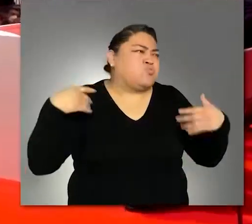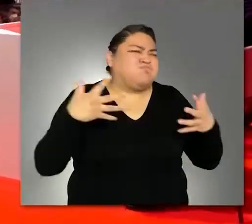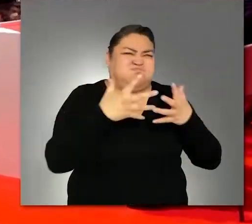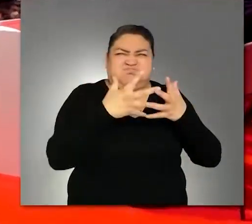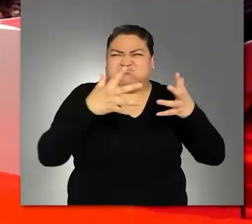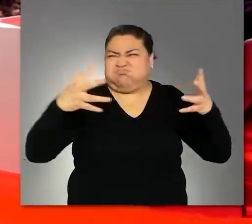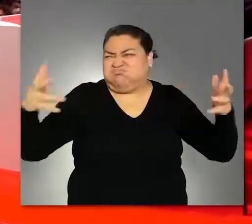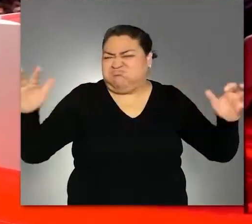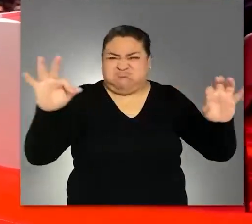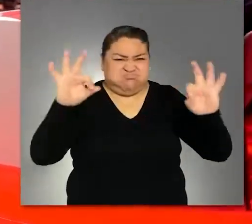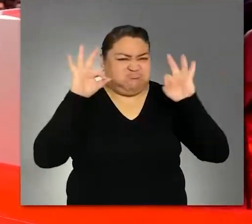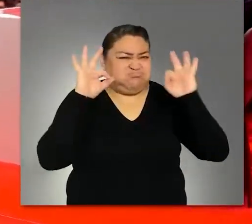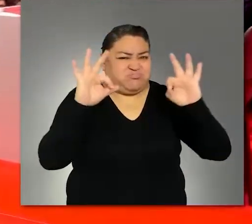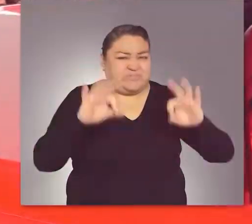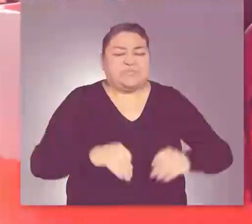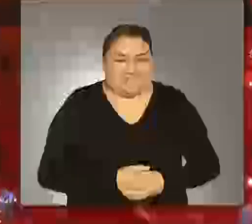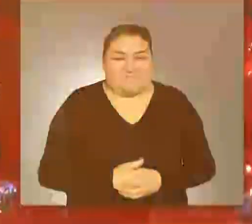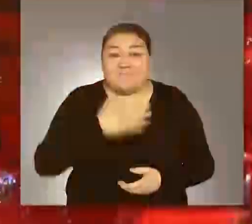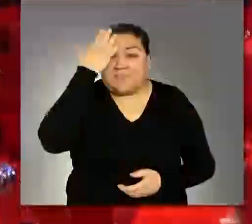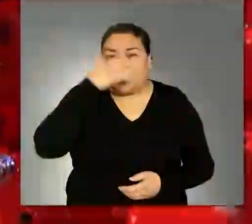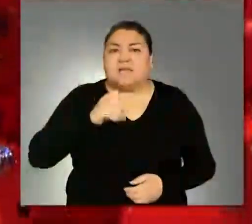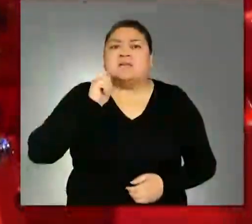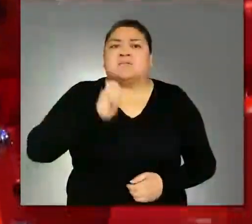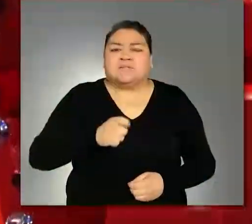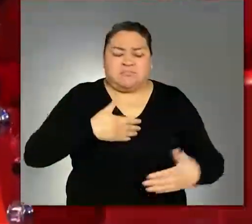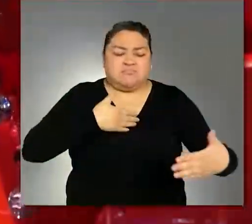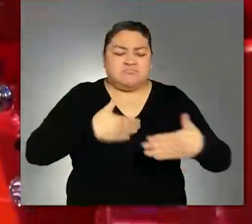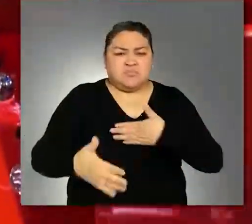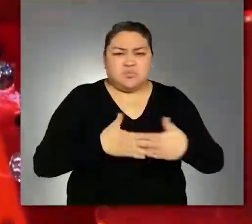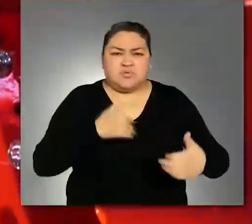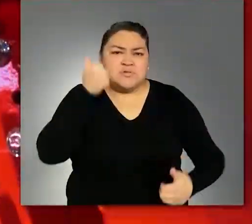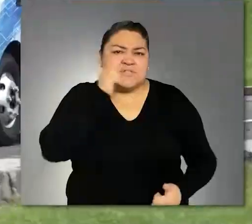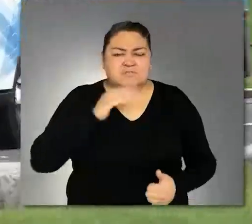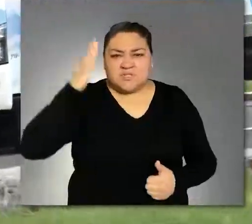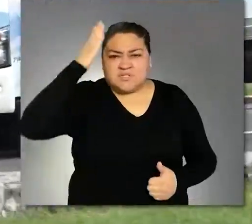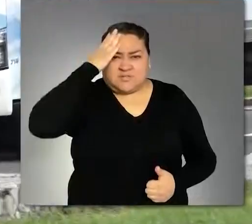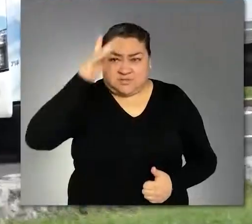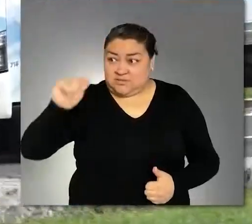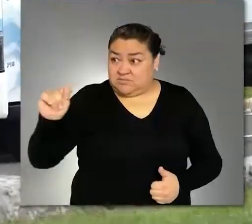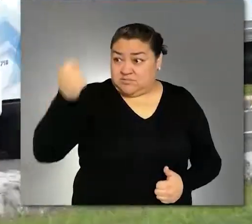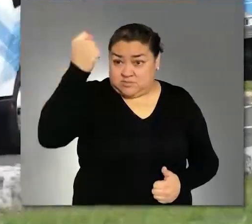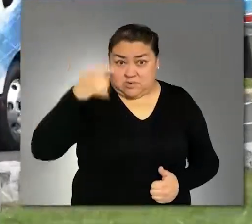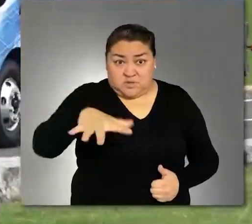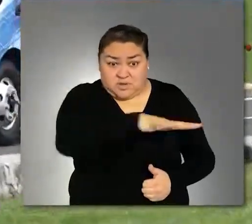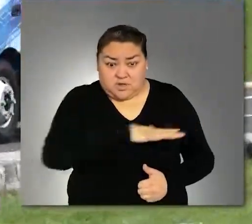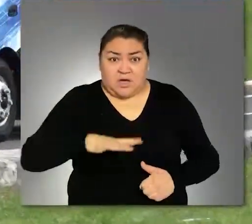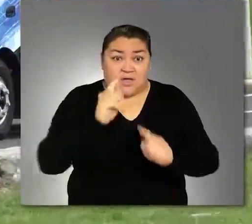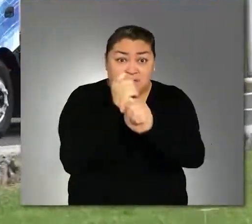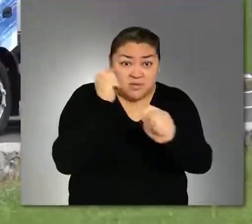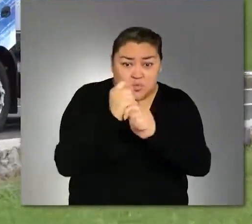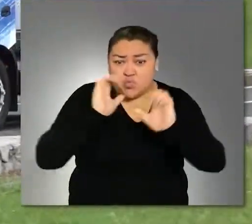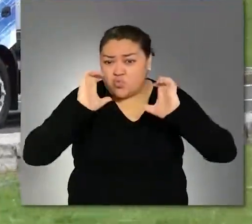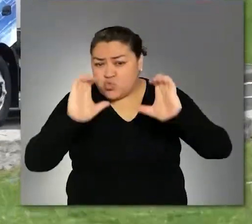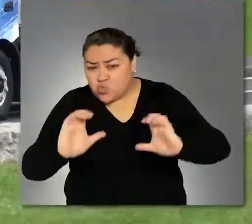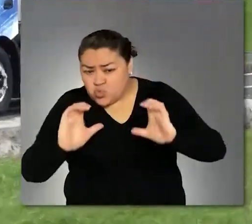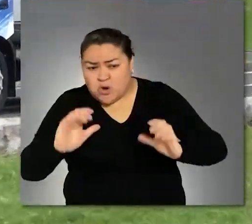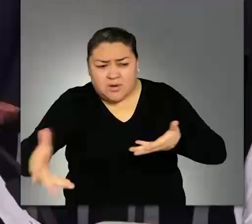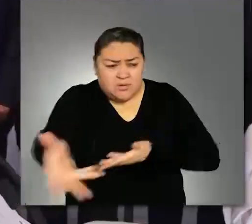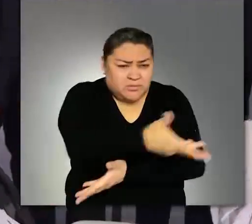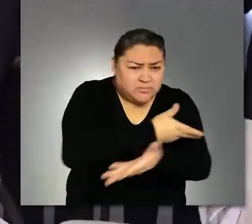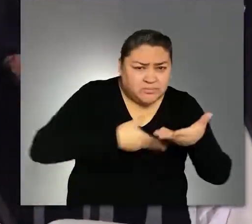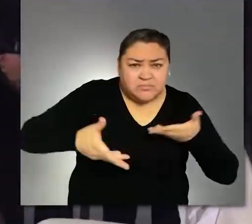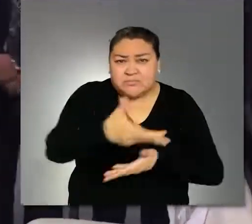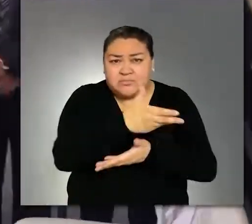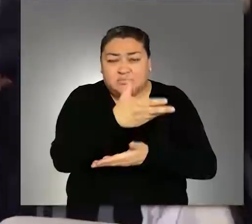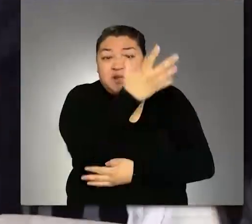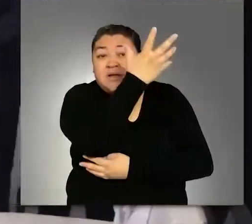campo ferial de verdad que está de primera. Bajo una visión de modernización y a la vanguardia con la nueva era de la movilidad amigable con el medio ambiente,